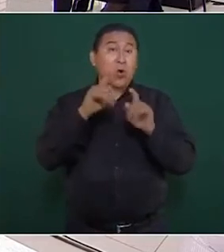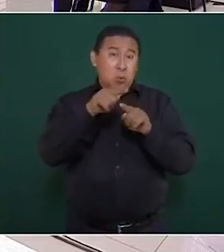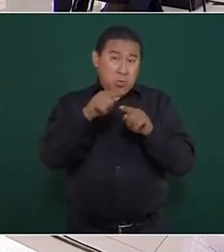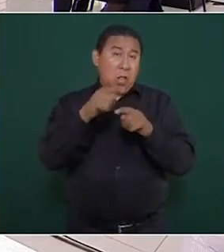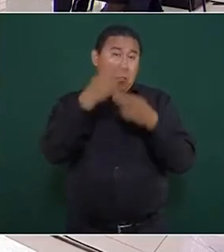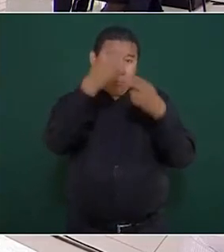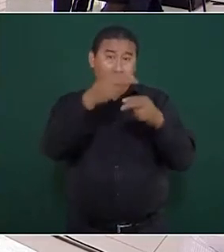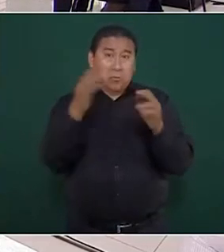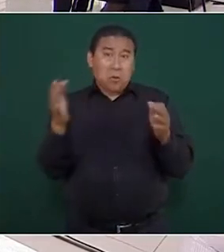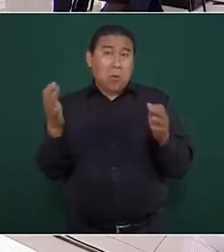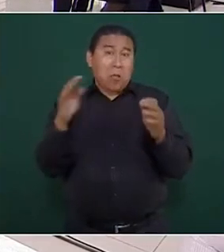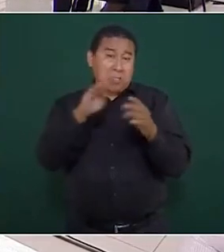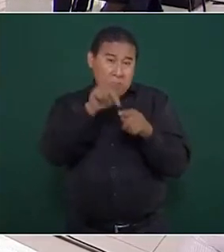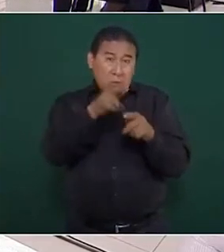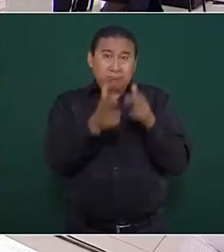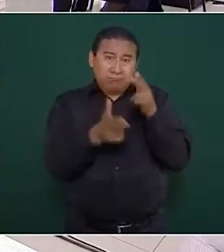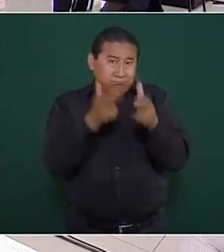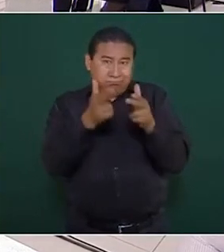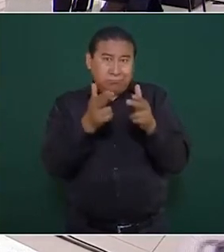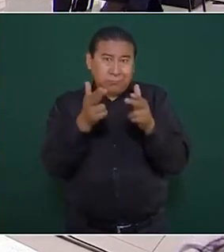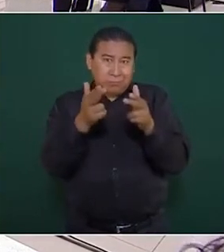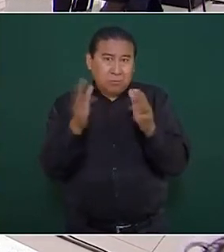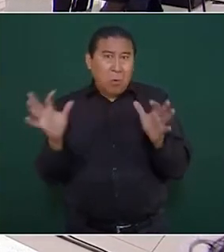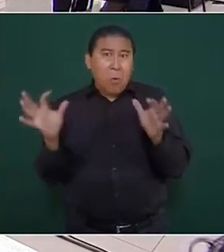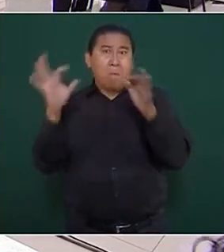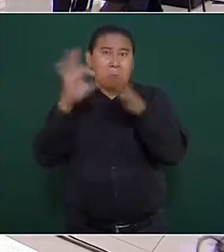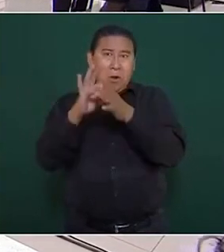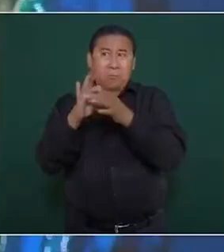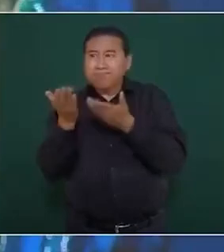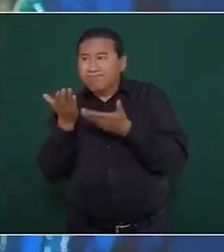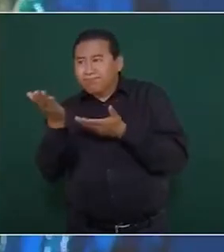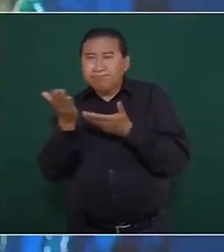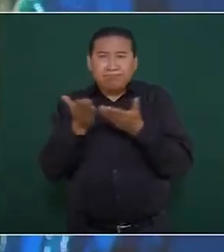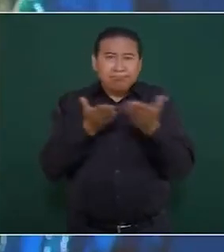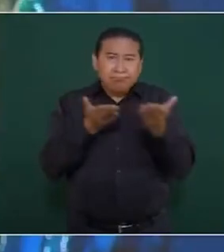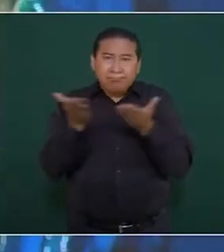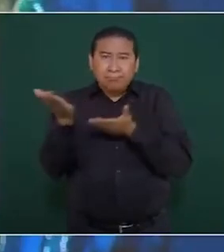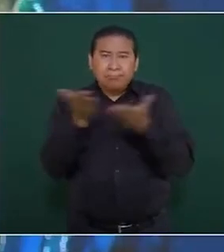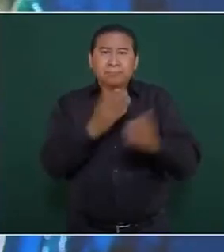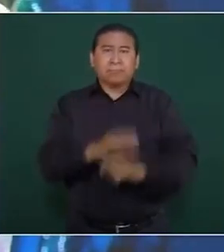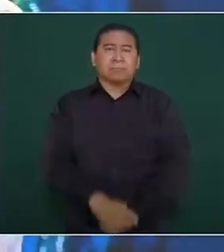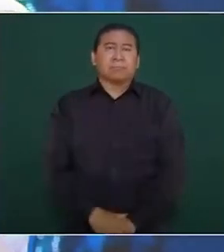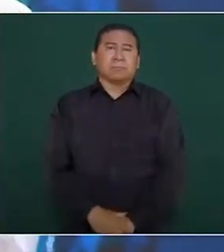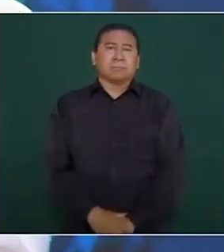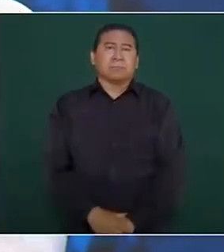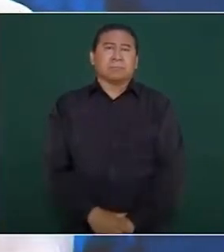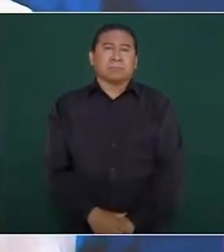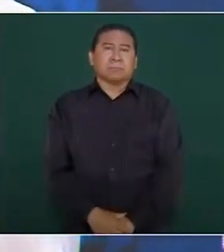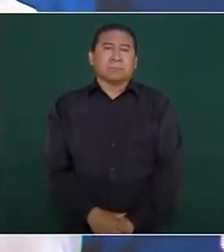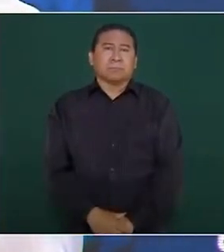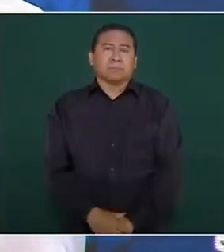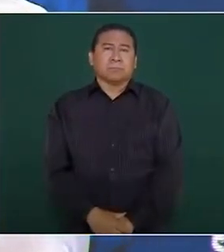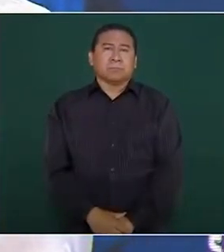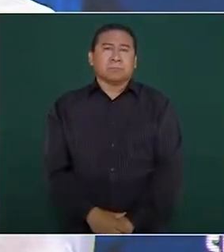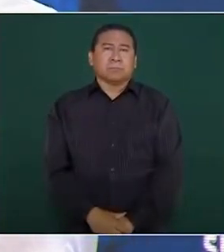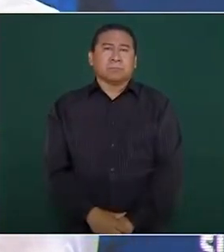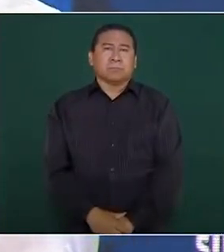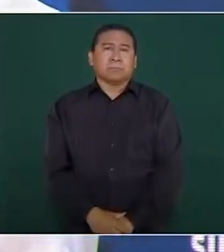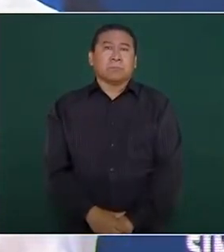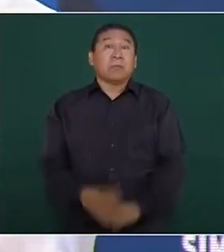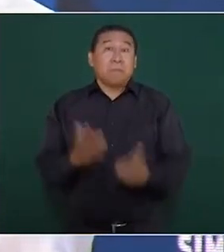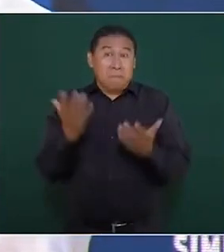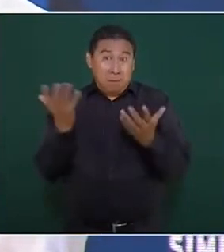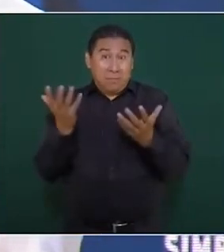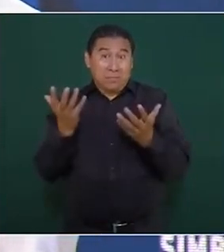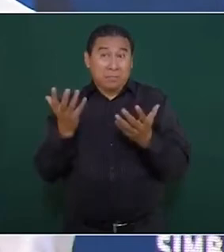constructora de trenes que es Bombardier y vamos